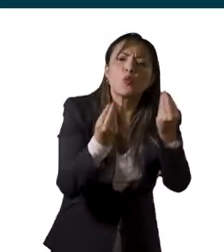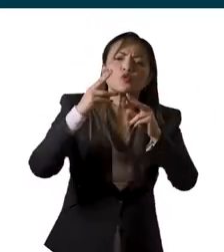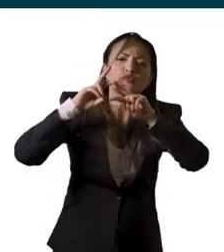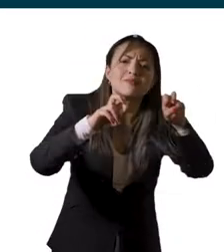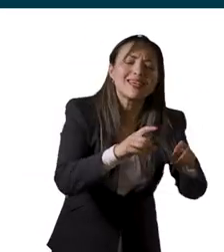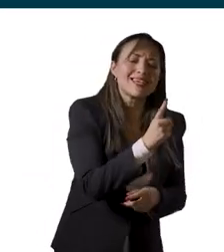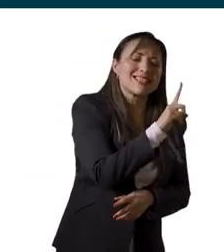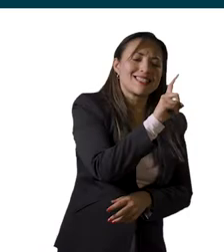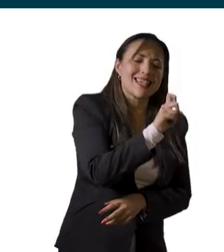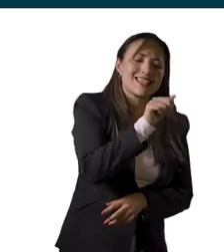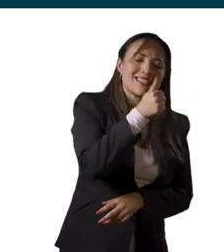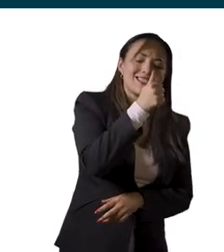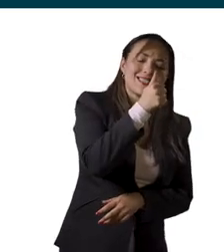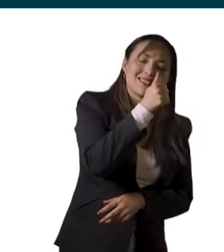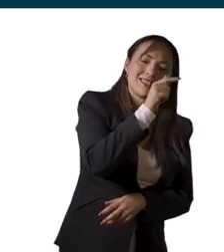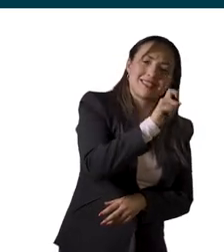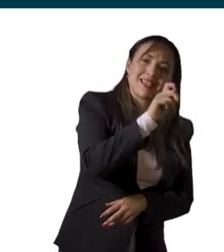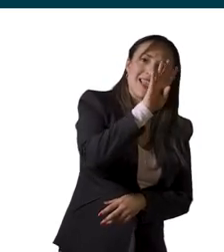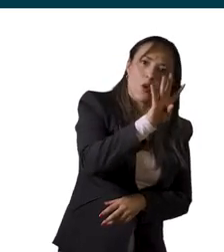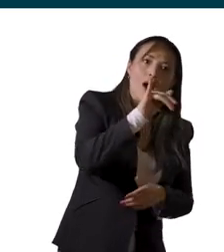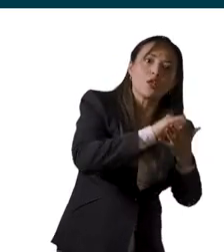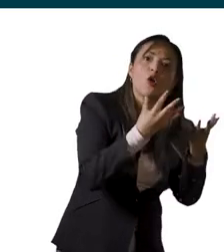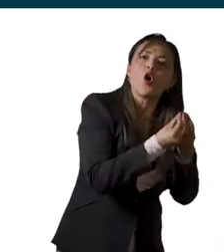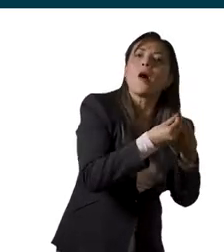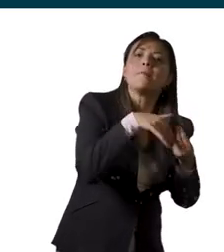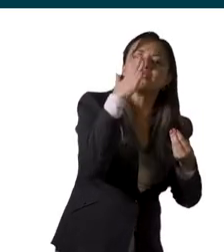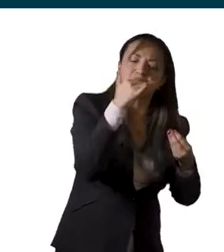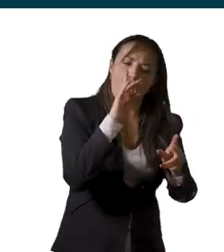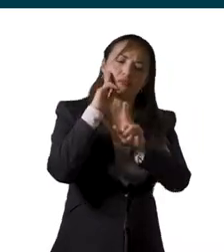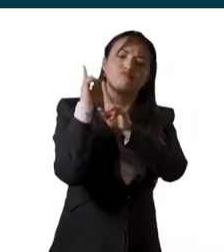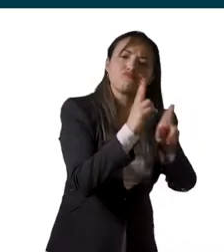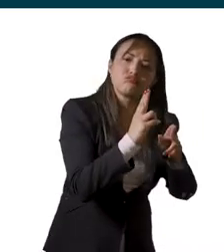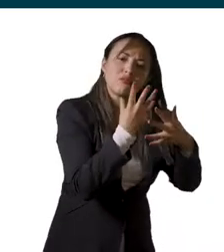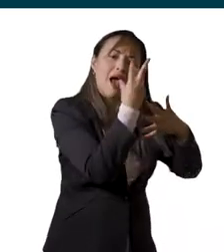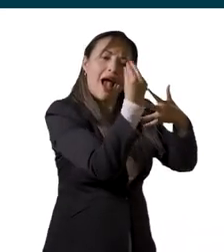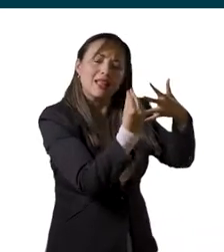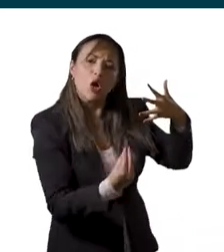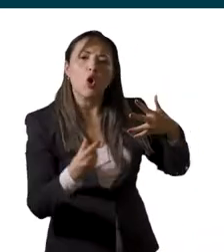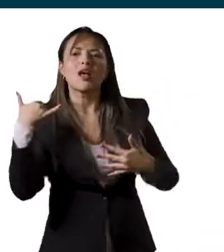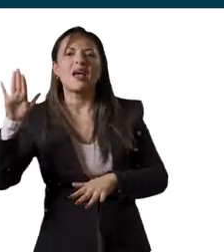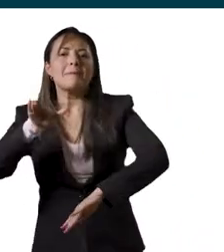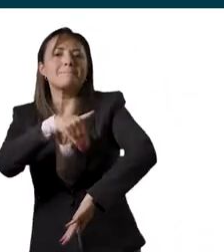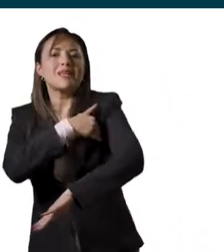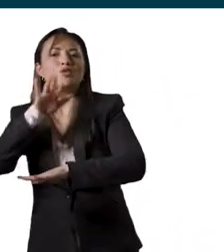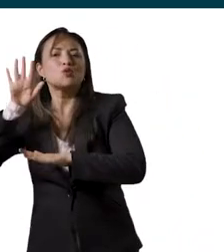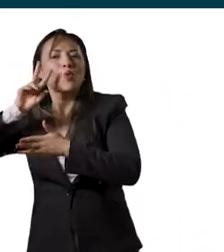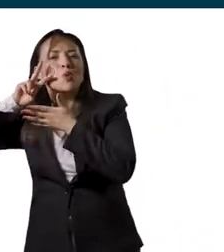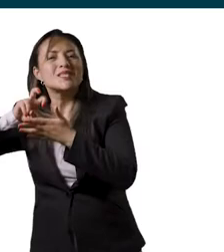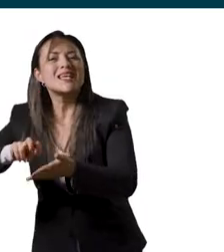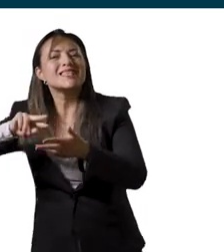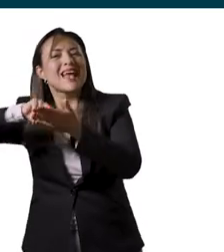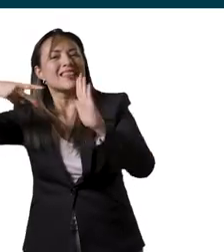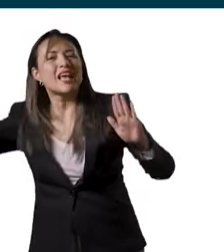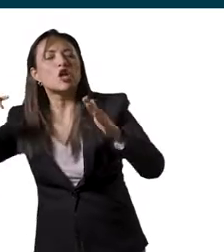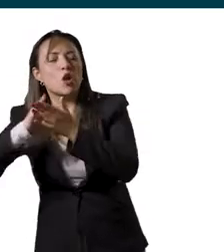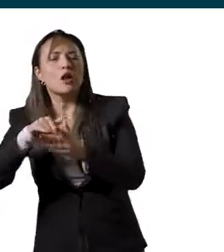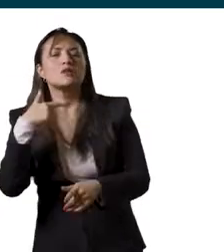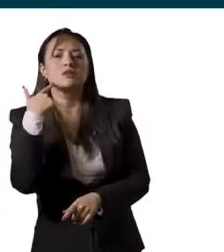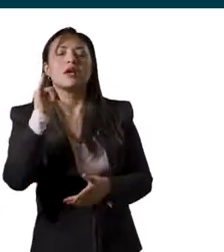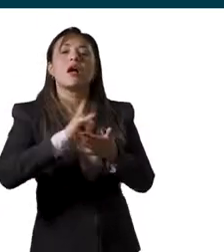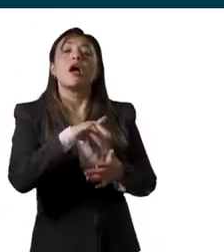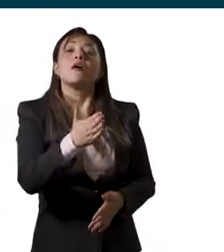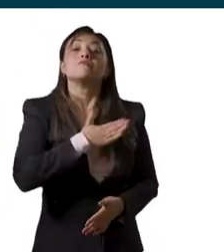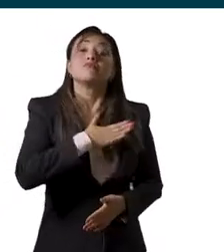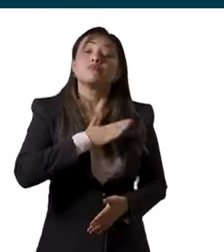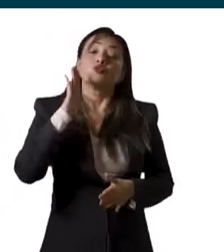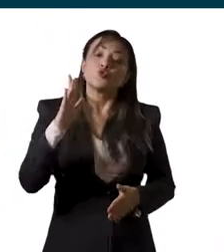investigación, 617 de los cuales se encuentran categorizados y reconocidos por el Ministerio de Ciencia y Tecnología. Tienen